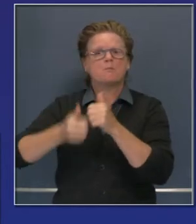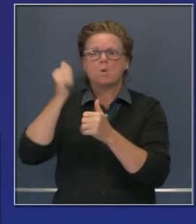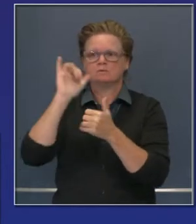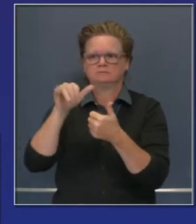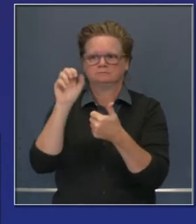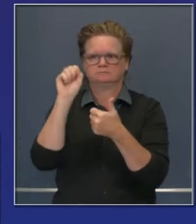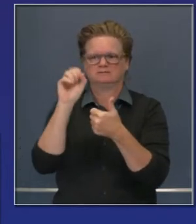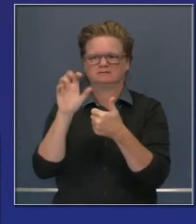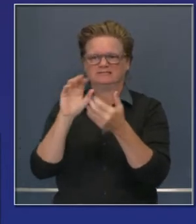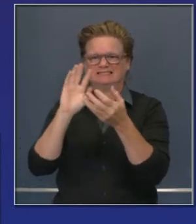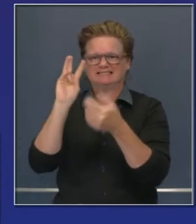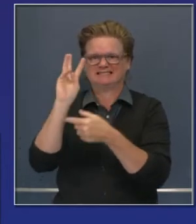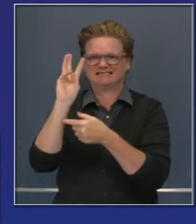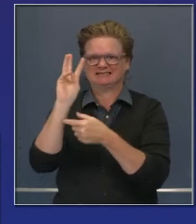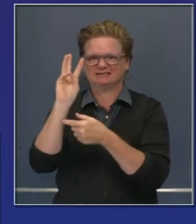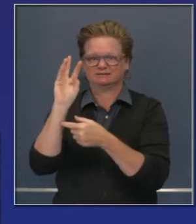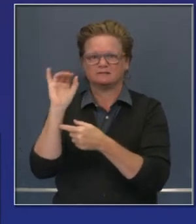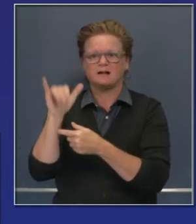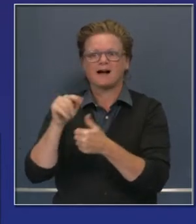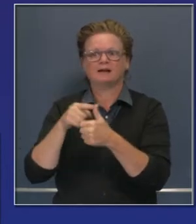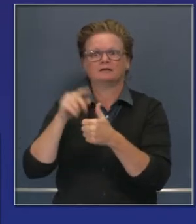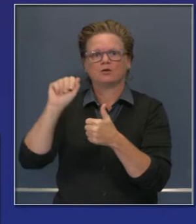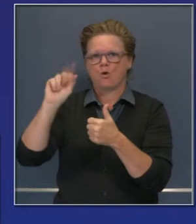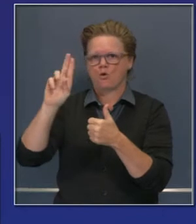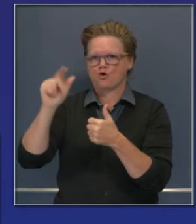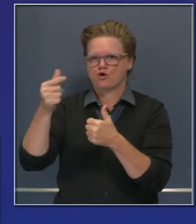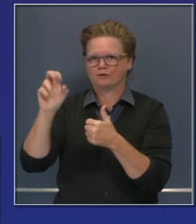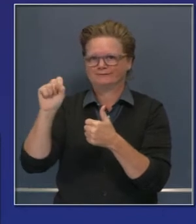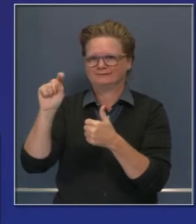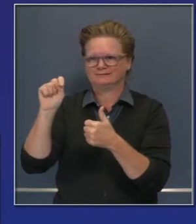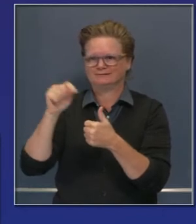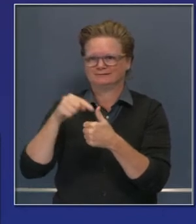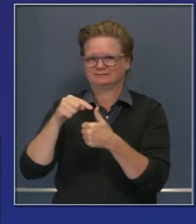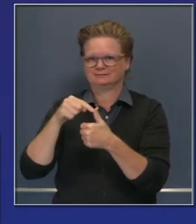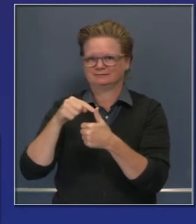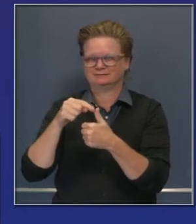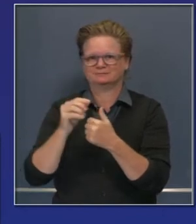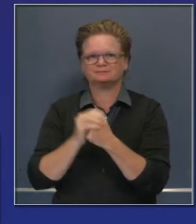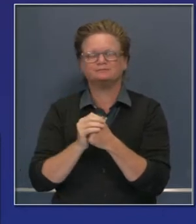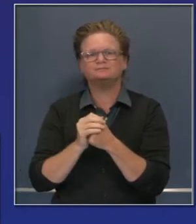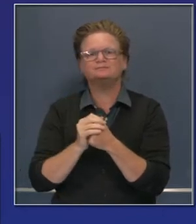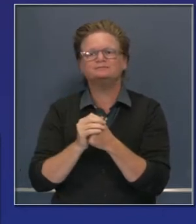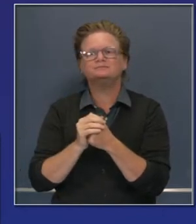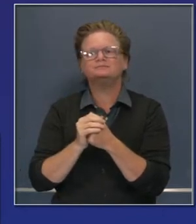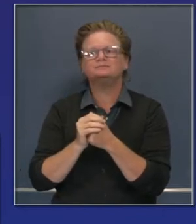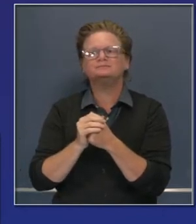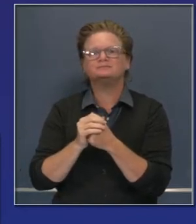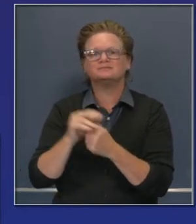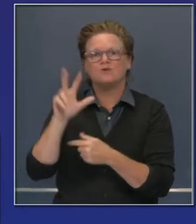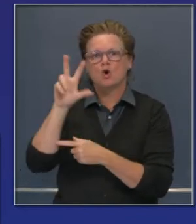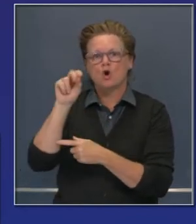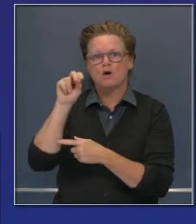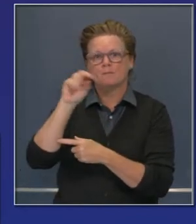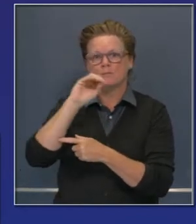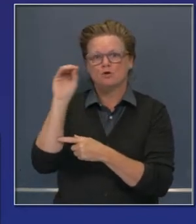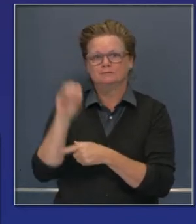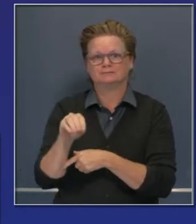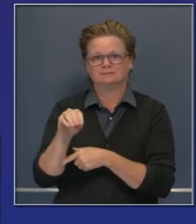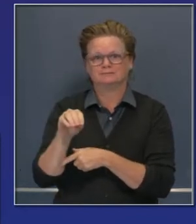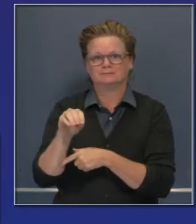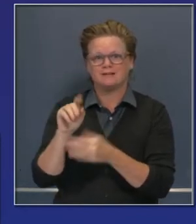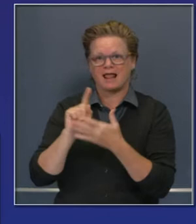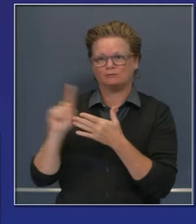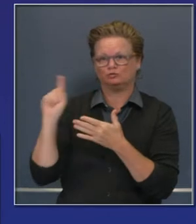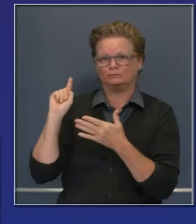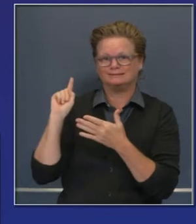complejo de incendios August. Un total de 817,000 acres, la última vez que lo